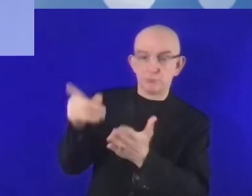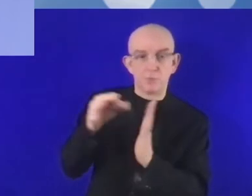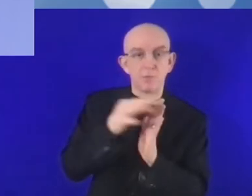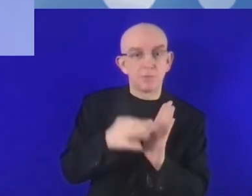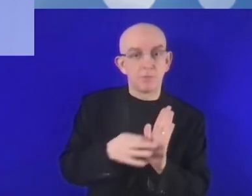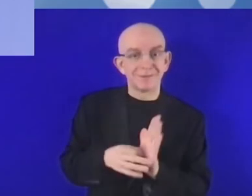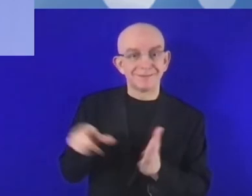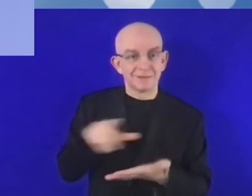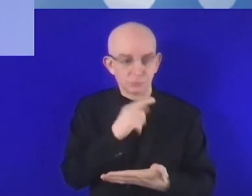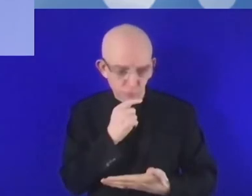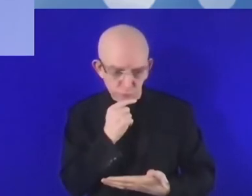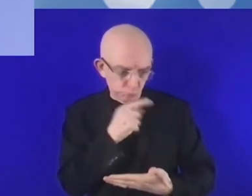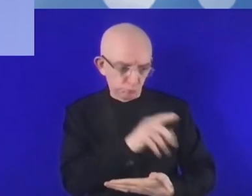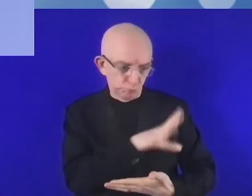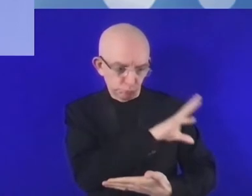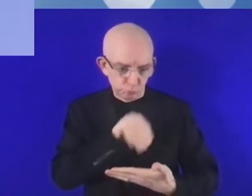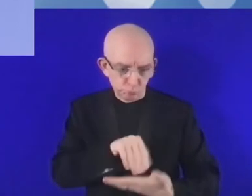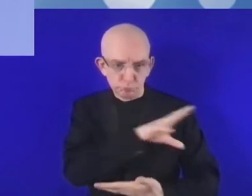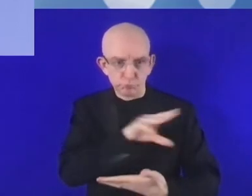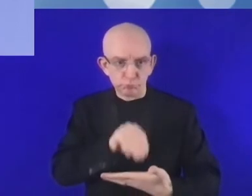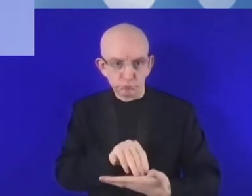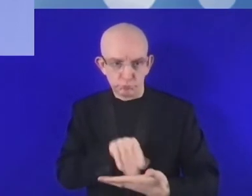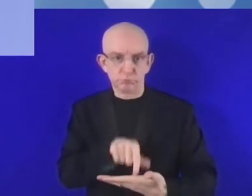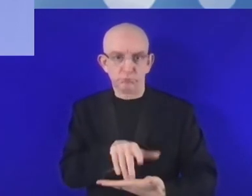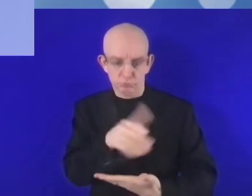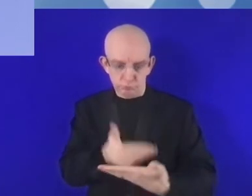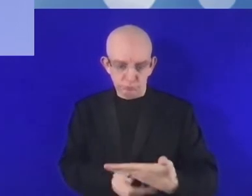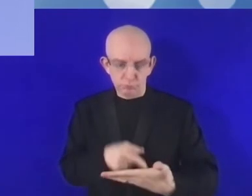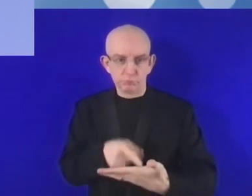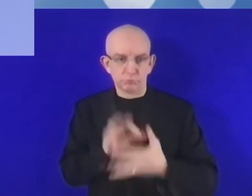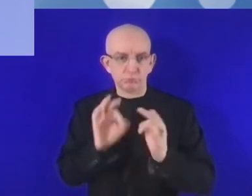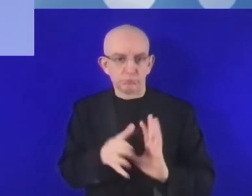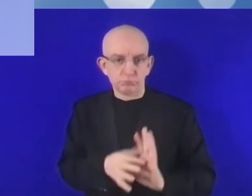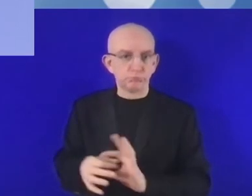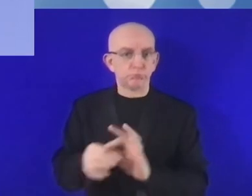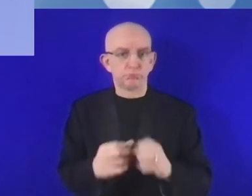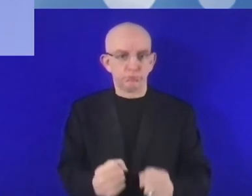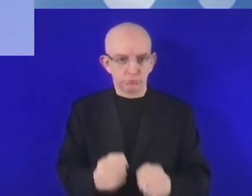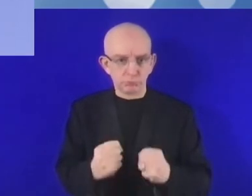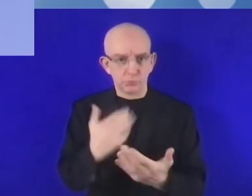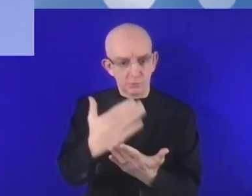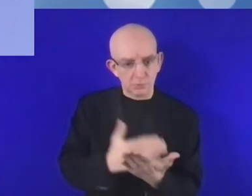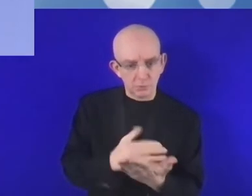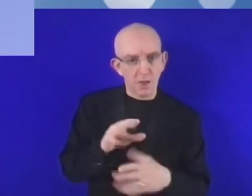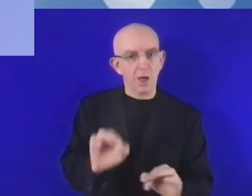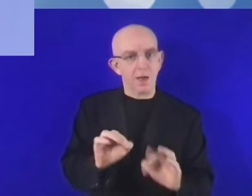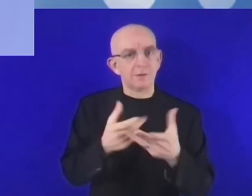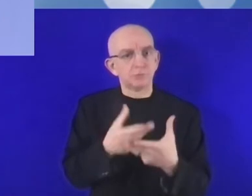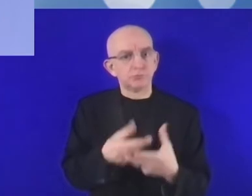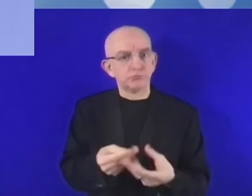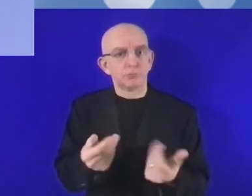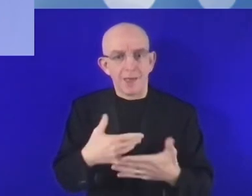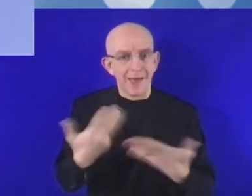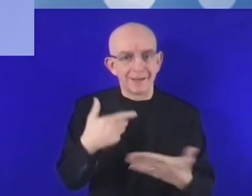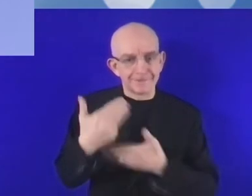Así que de nuevo, estas soluciones innovadoras desde el punto de vista de la normativa de las